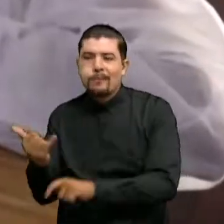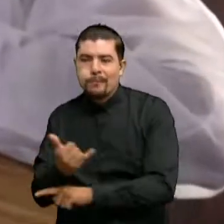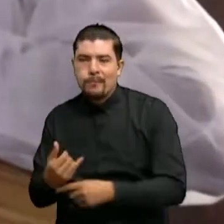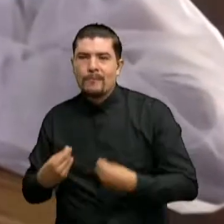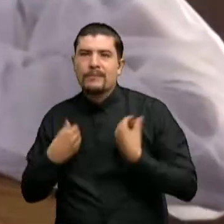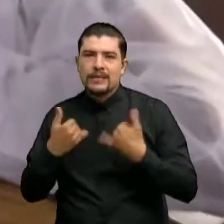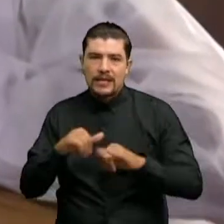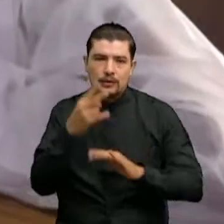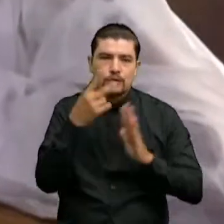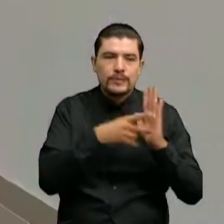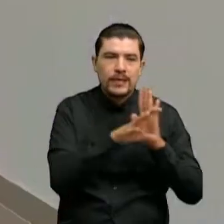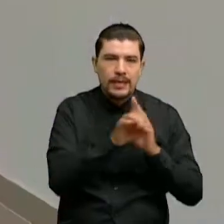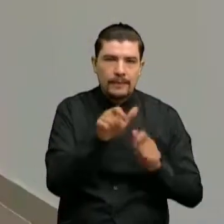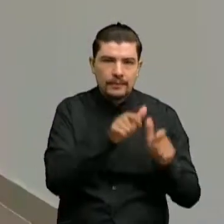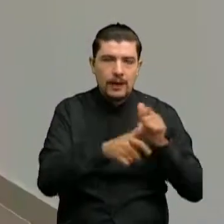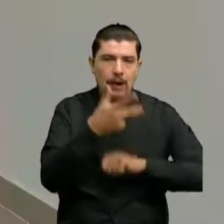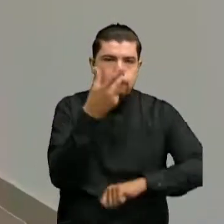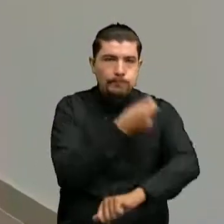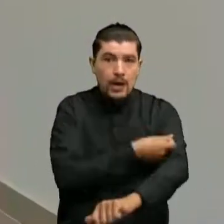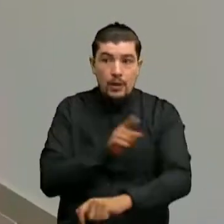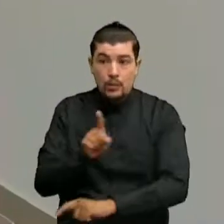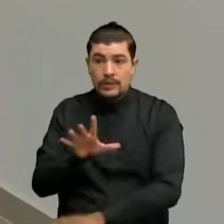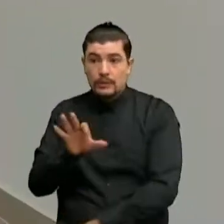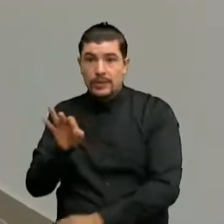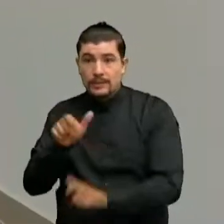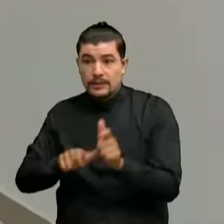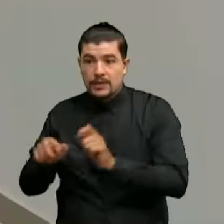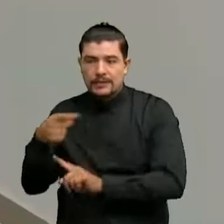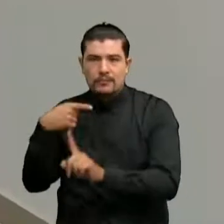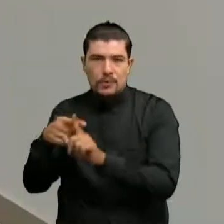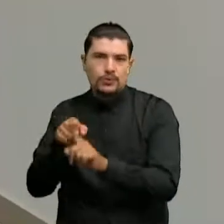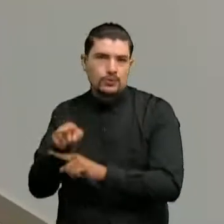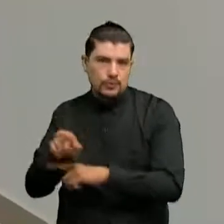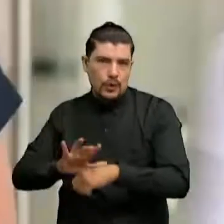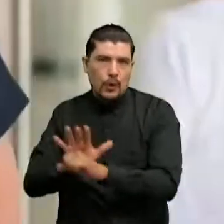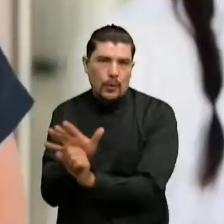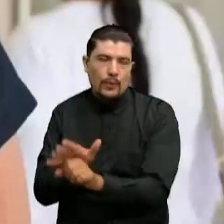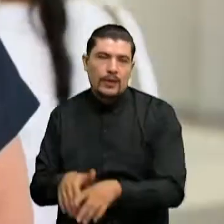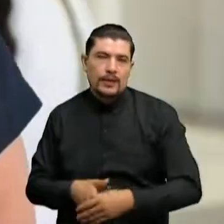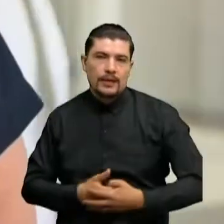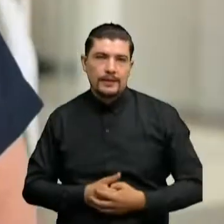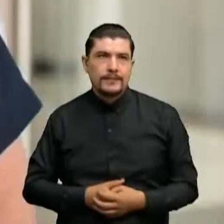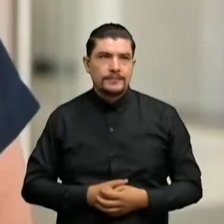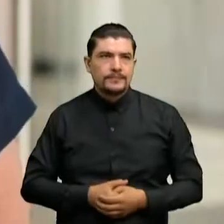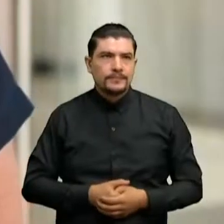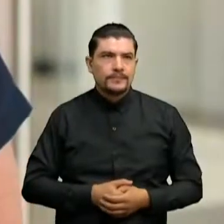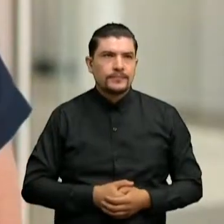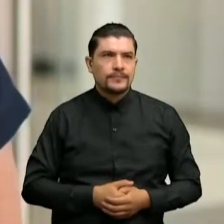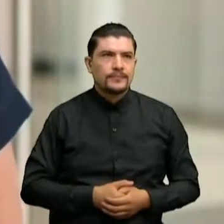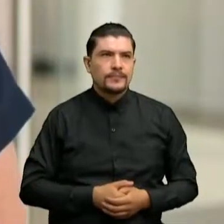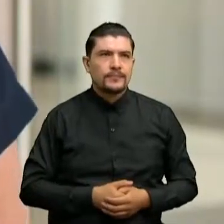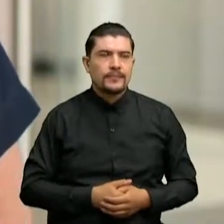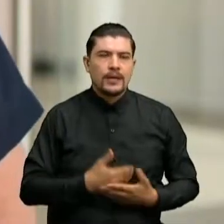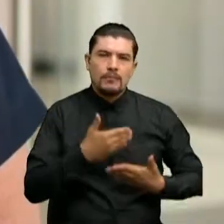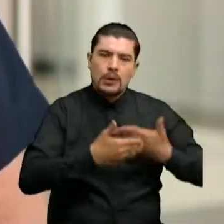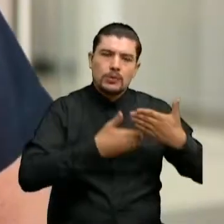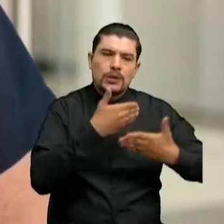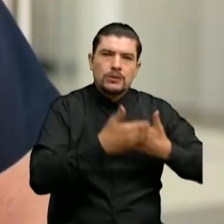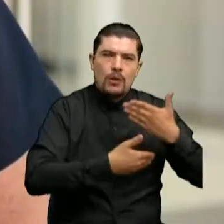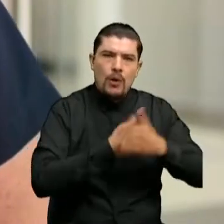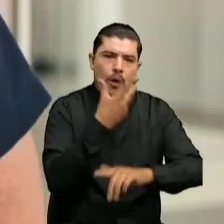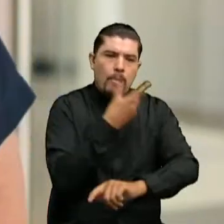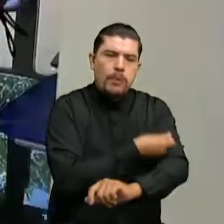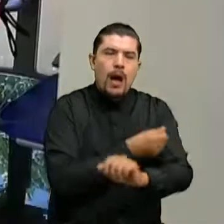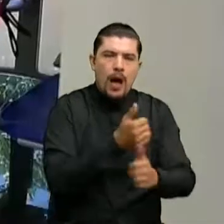en donde se han presentado 153 casos desde el inicio de la pandemia Un municipio avanzado de acuerdo al biológico que nos